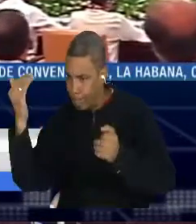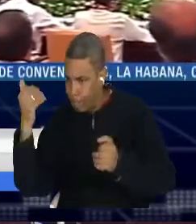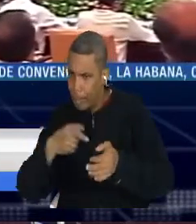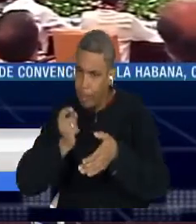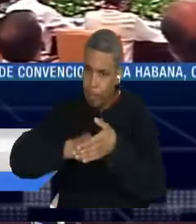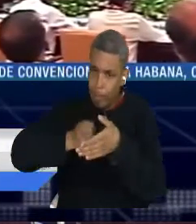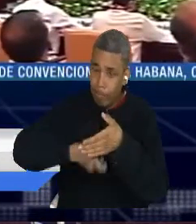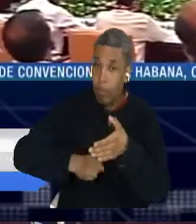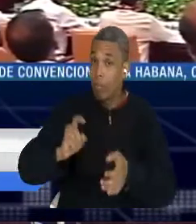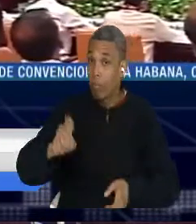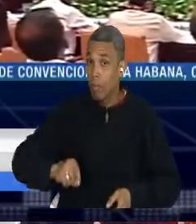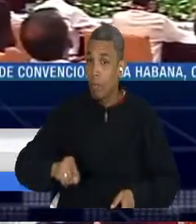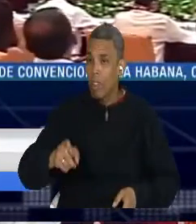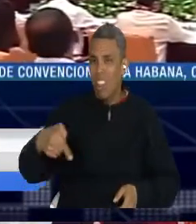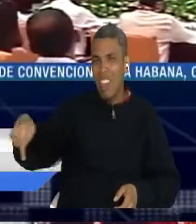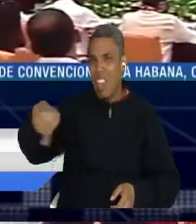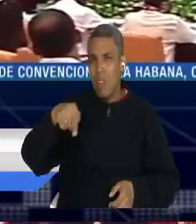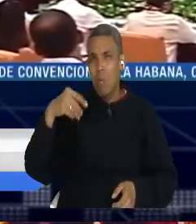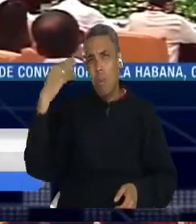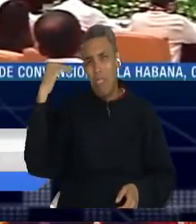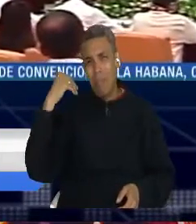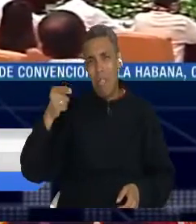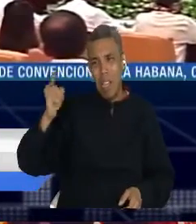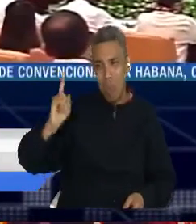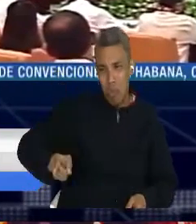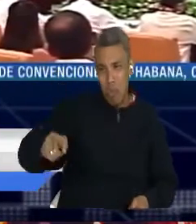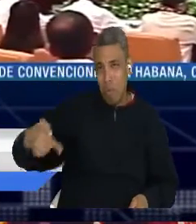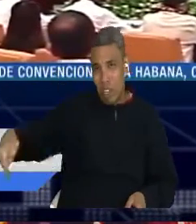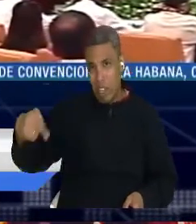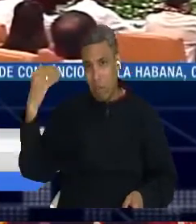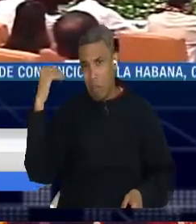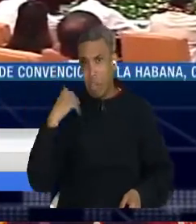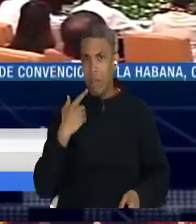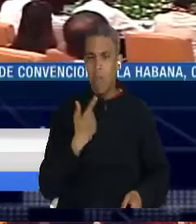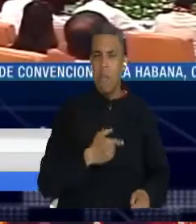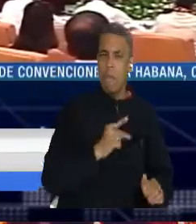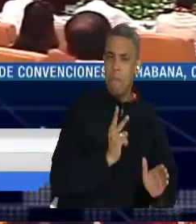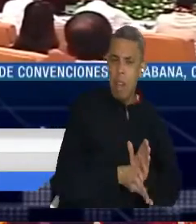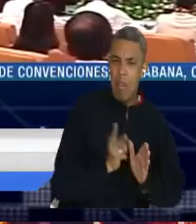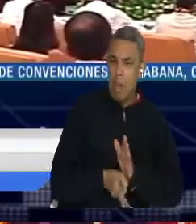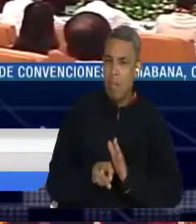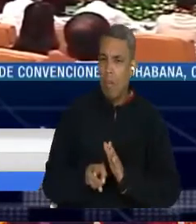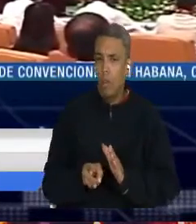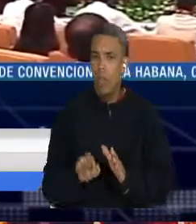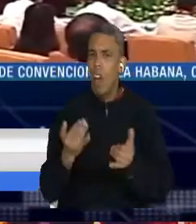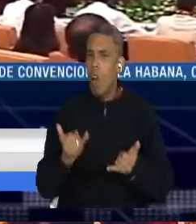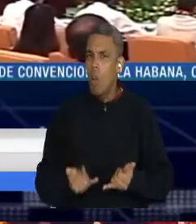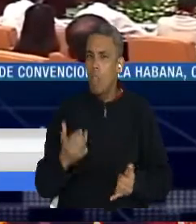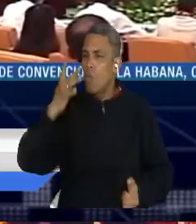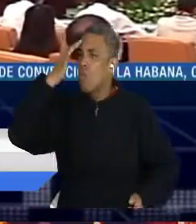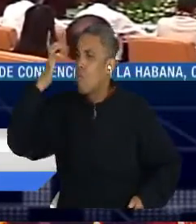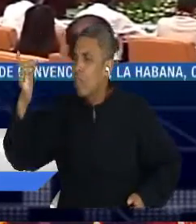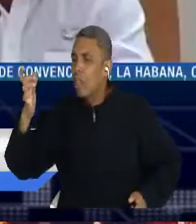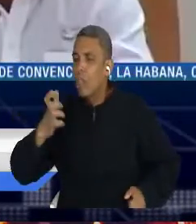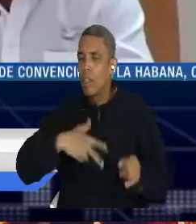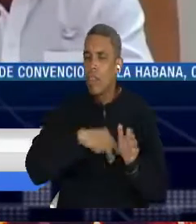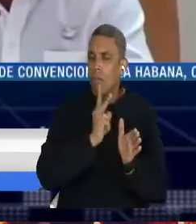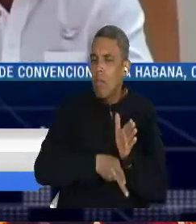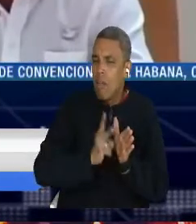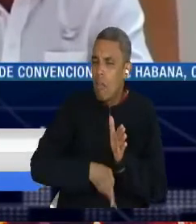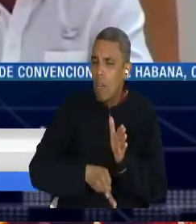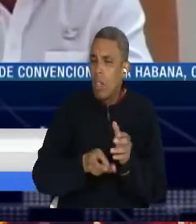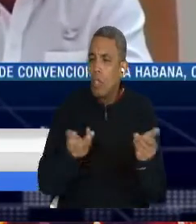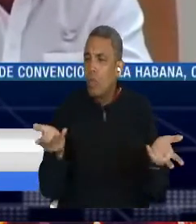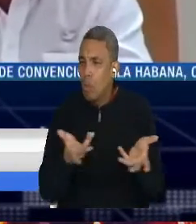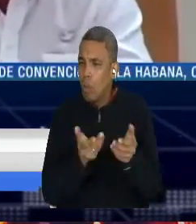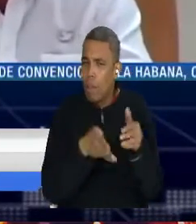va a permitir reconocer los errores del pasado, no repetirlos y poder apostarle a nuevas dinámicas de paz próxima, como